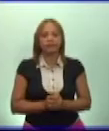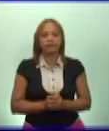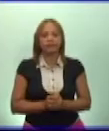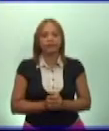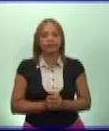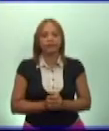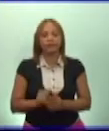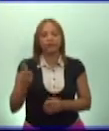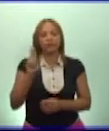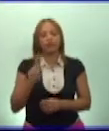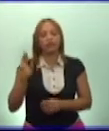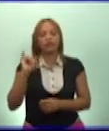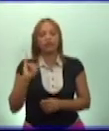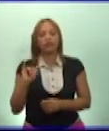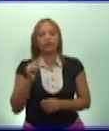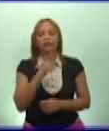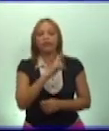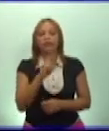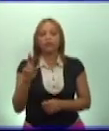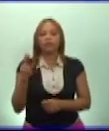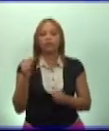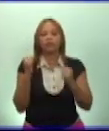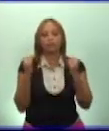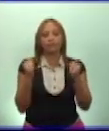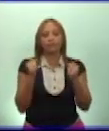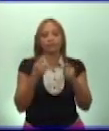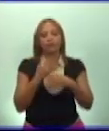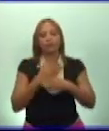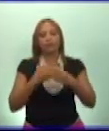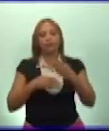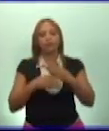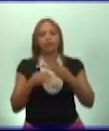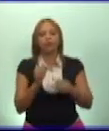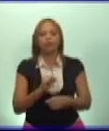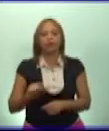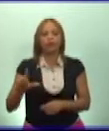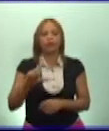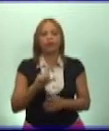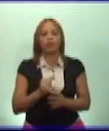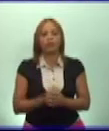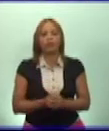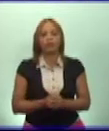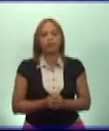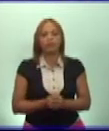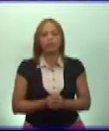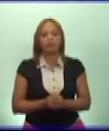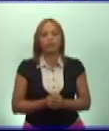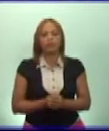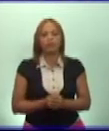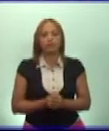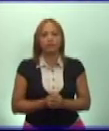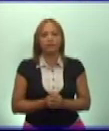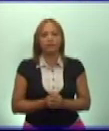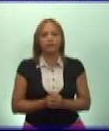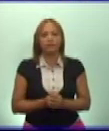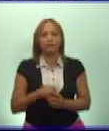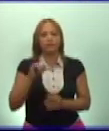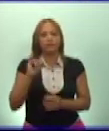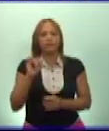Unidad 6, la revolución en el poder y la construcción del socialismo. 6